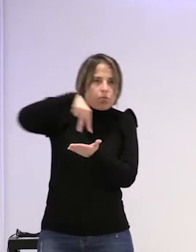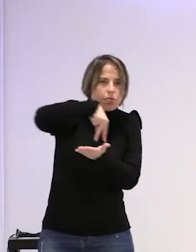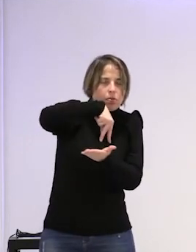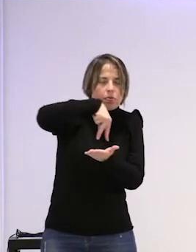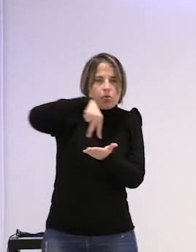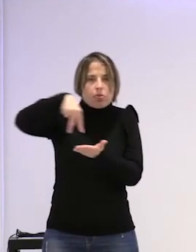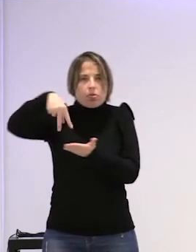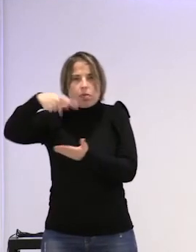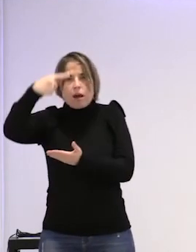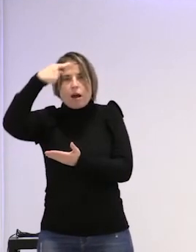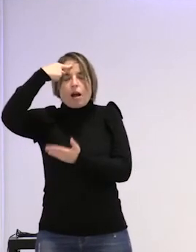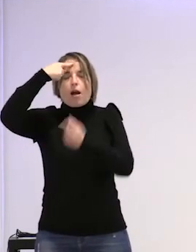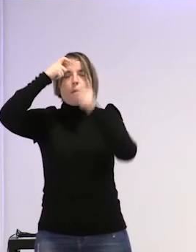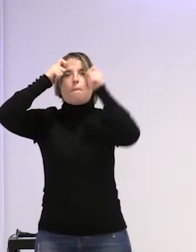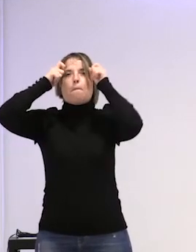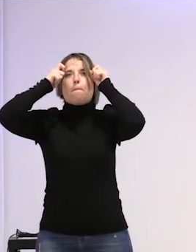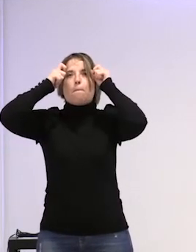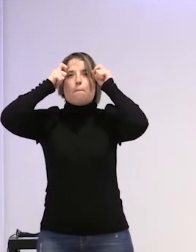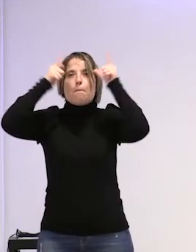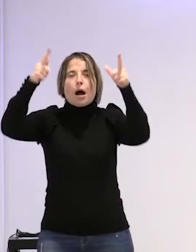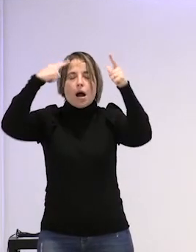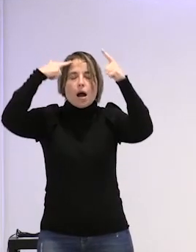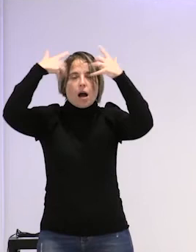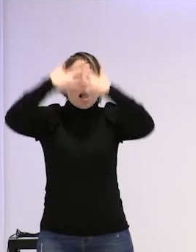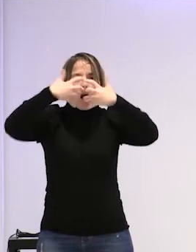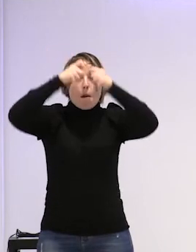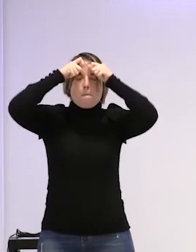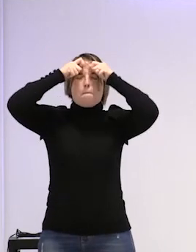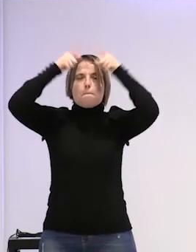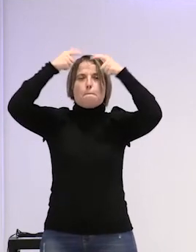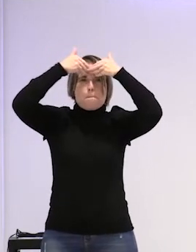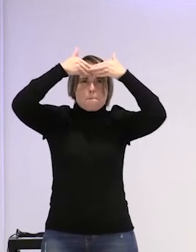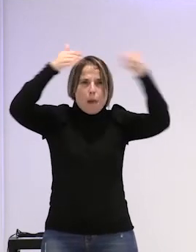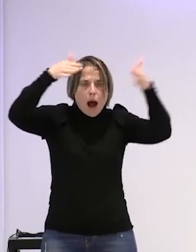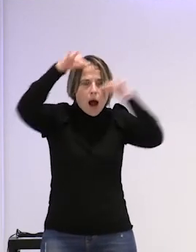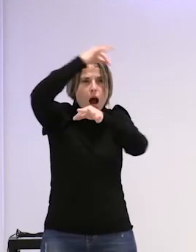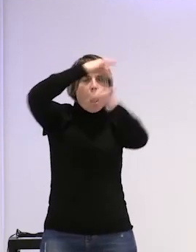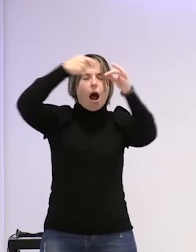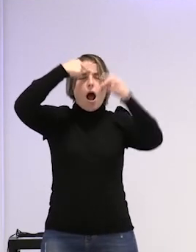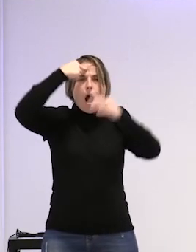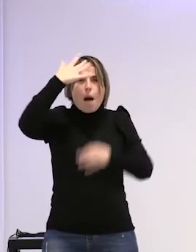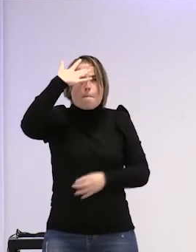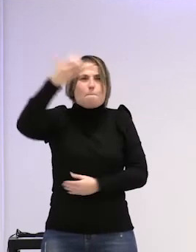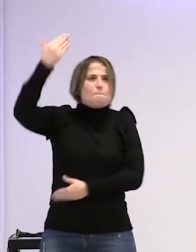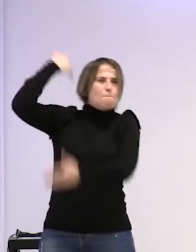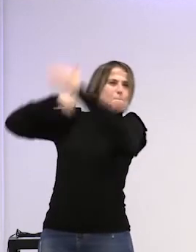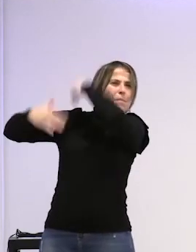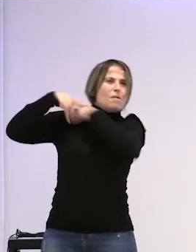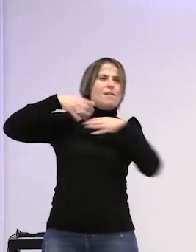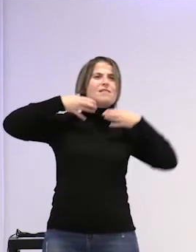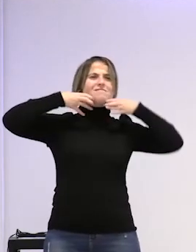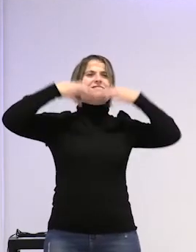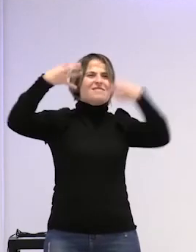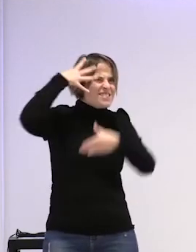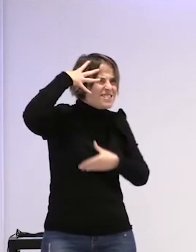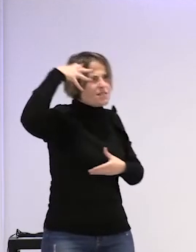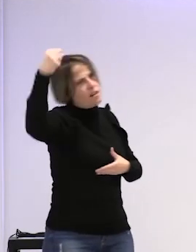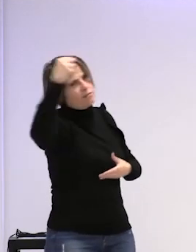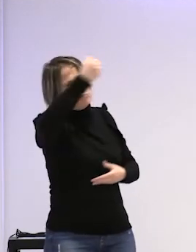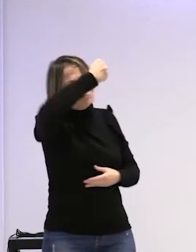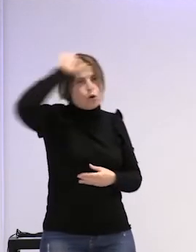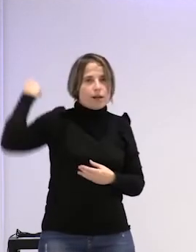cualquier día por la ventana de sus sesos todo girará en torno a sus memorias y arrancará su cabeza para intentar